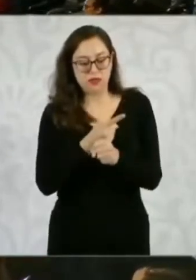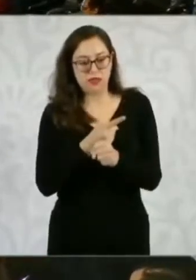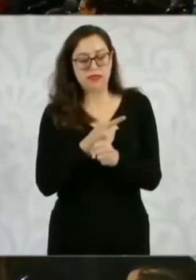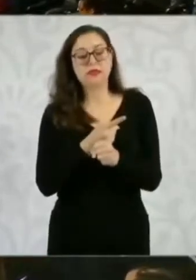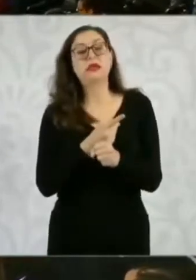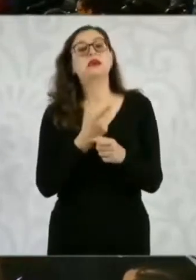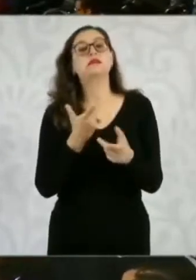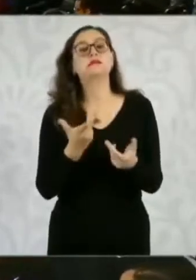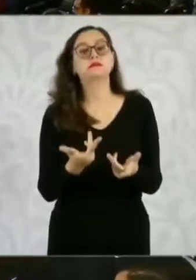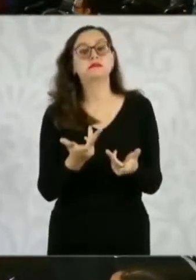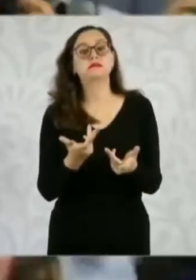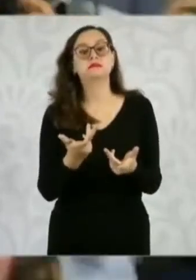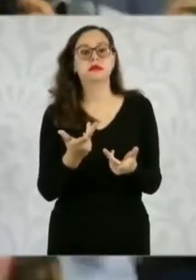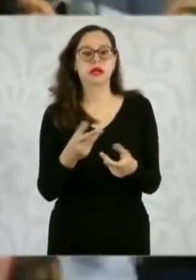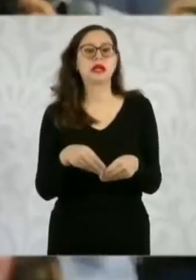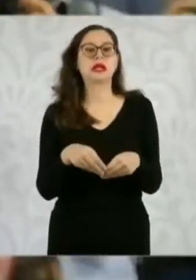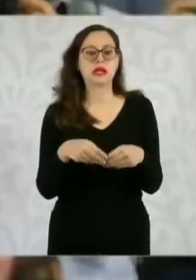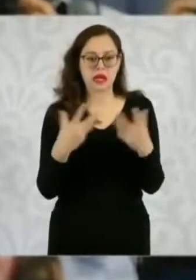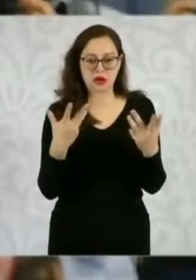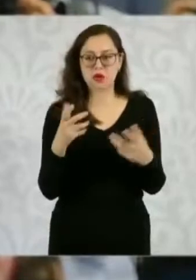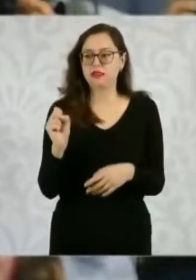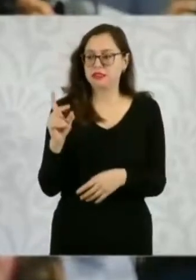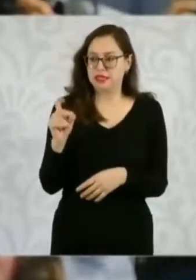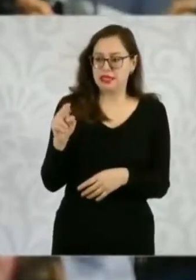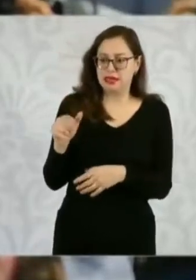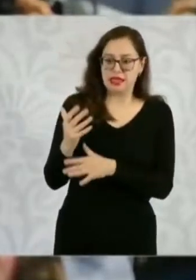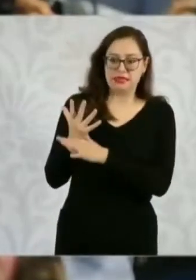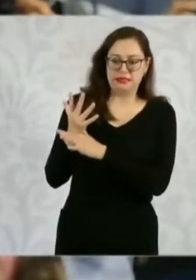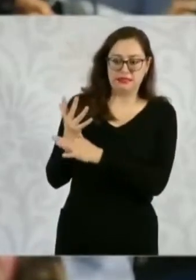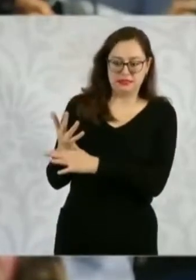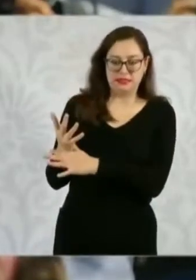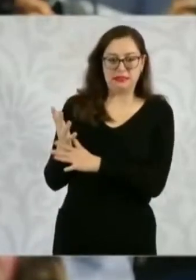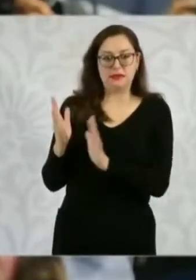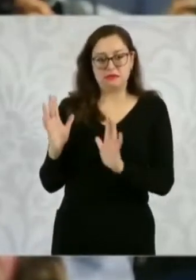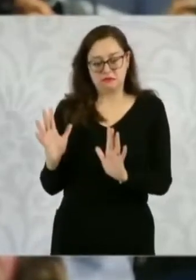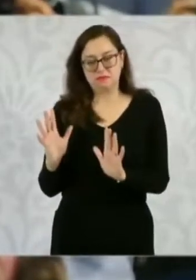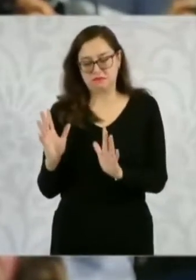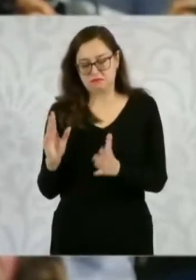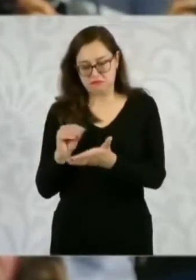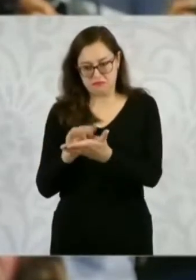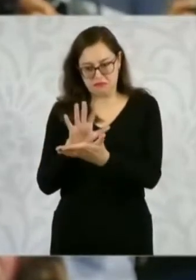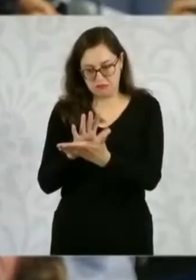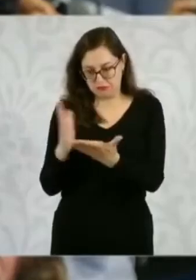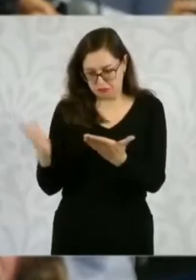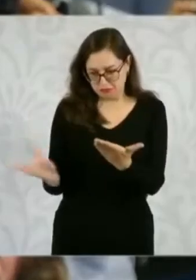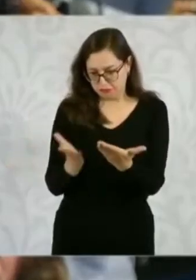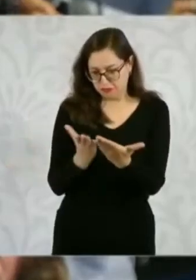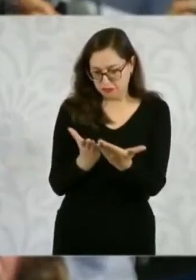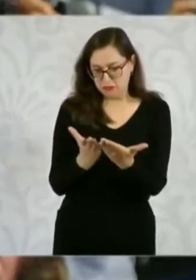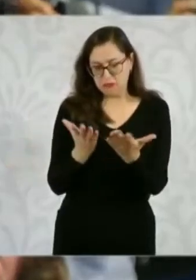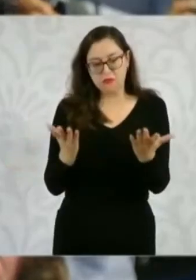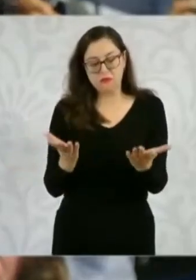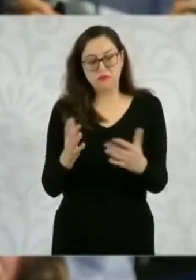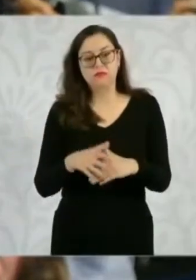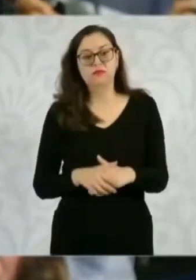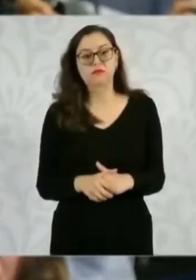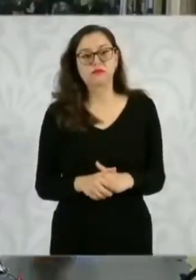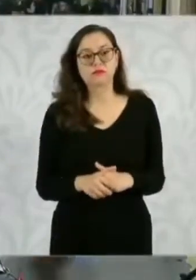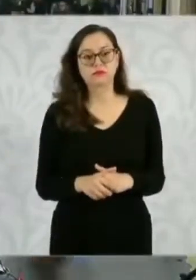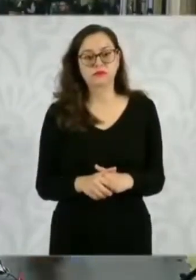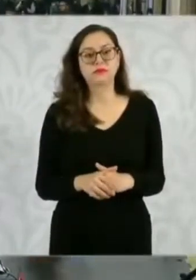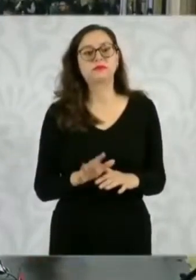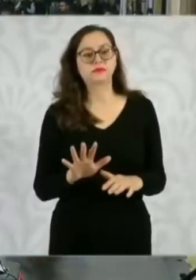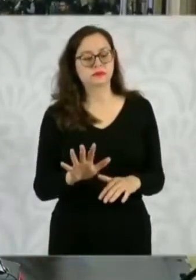a lo reportado desde luego por la misma Secretaría de la Defensa, pues fue parte, digamos, de las operaciones. Lo no hay es